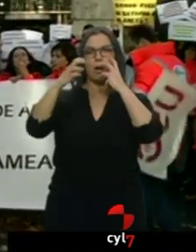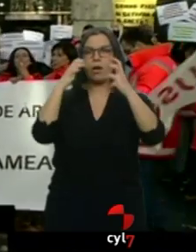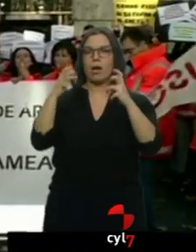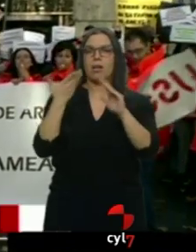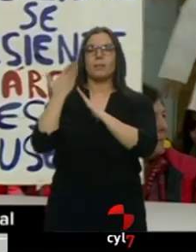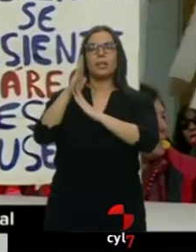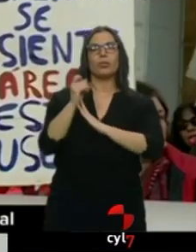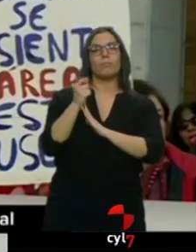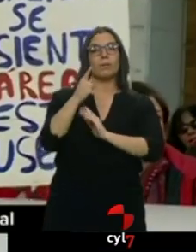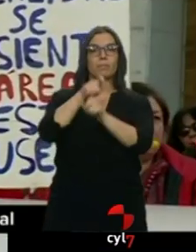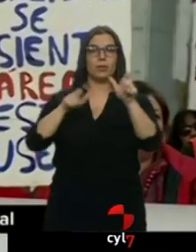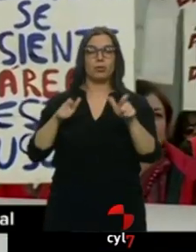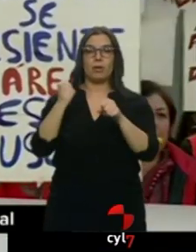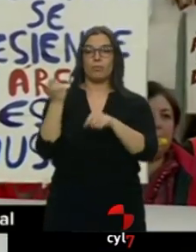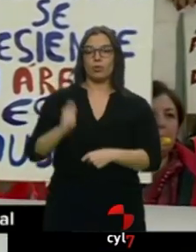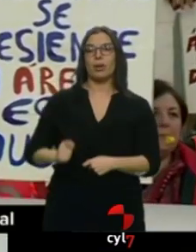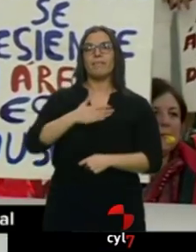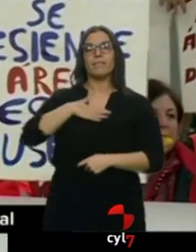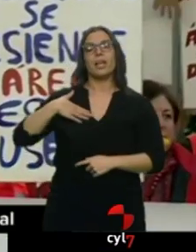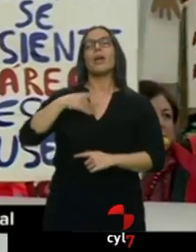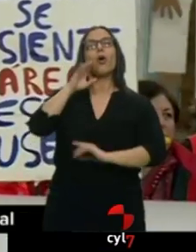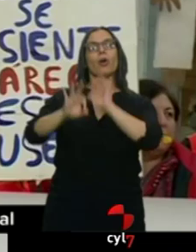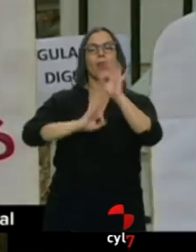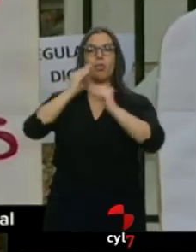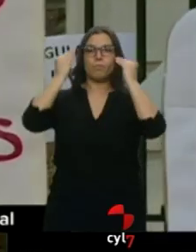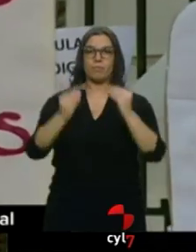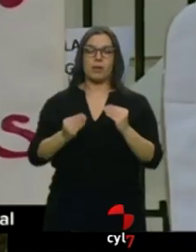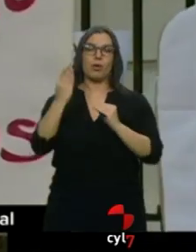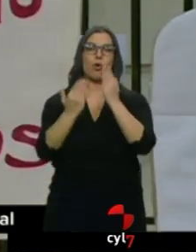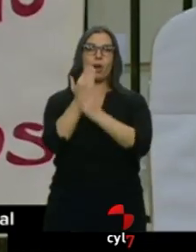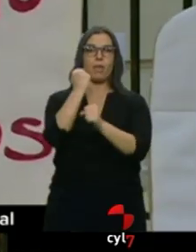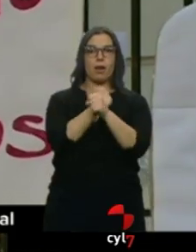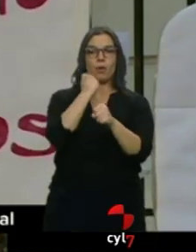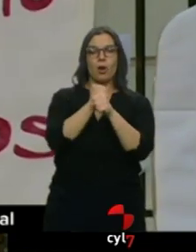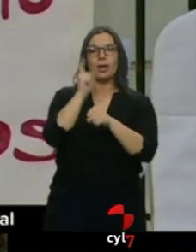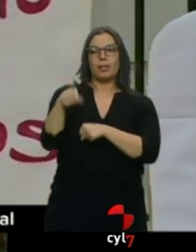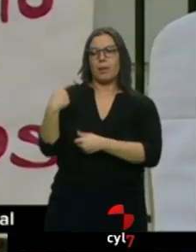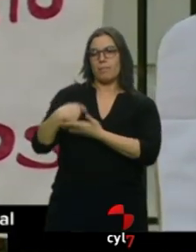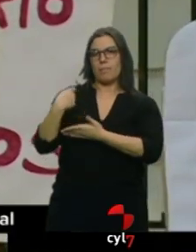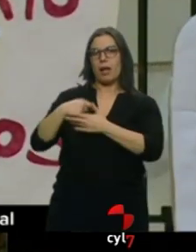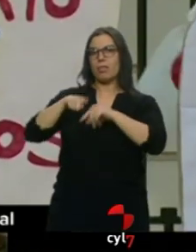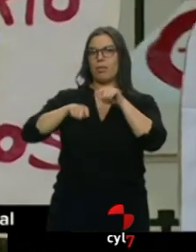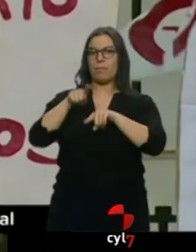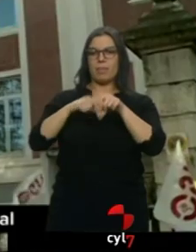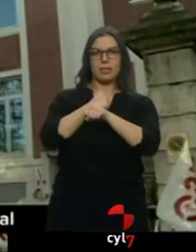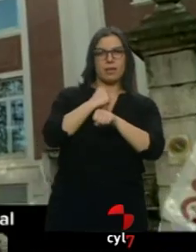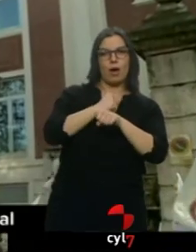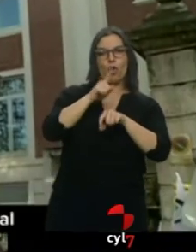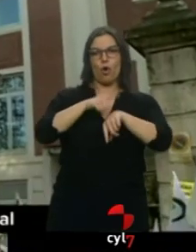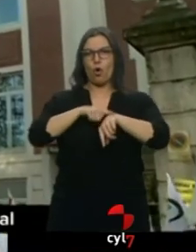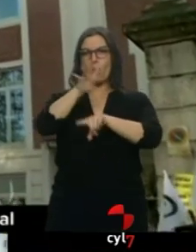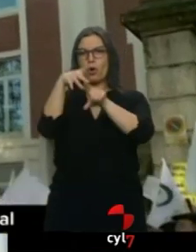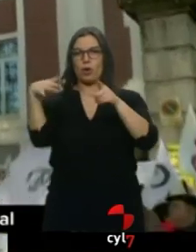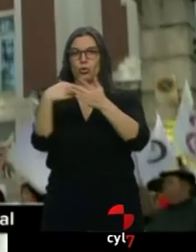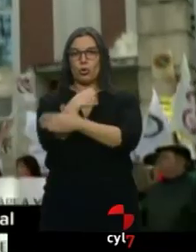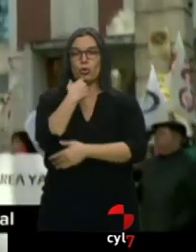regulación de su formada laboral y retribuciones acordes a sus guardias y turnos. Denuncian que en su categoría trabajan las horas que no puede cubrir el